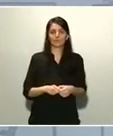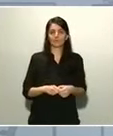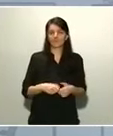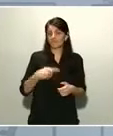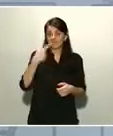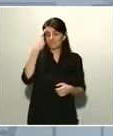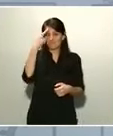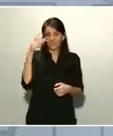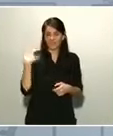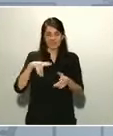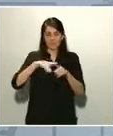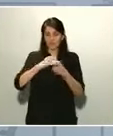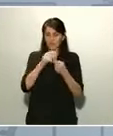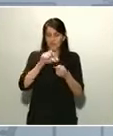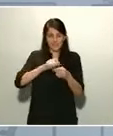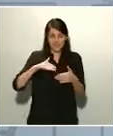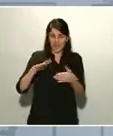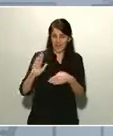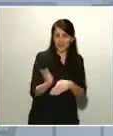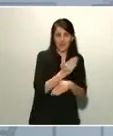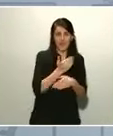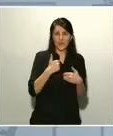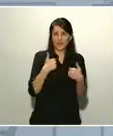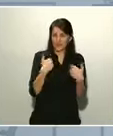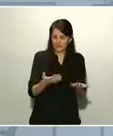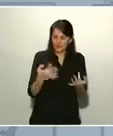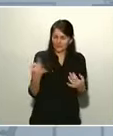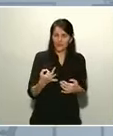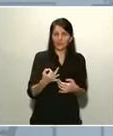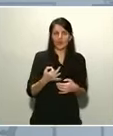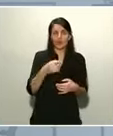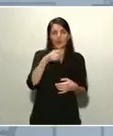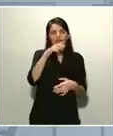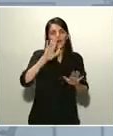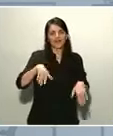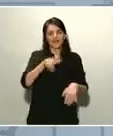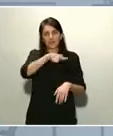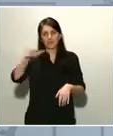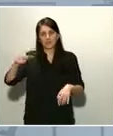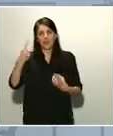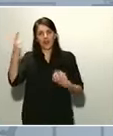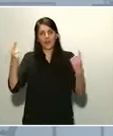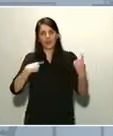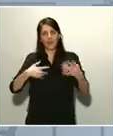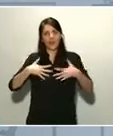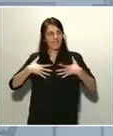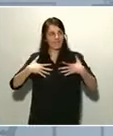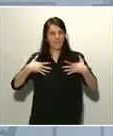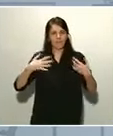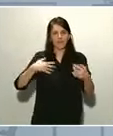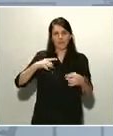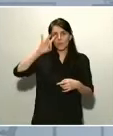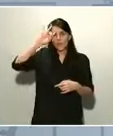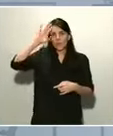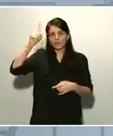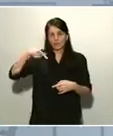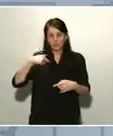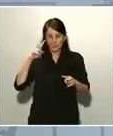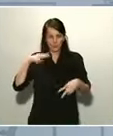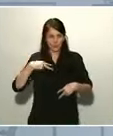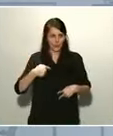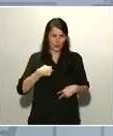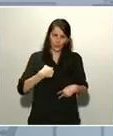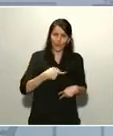pronto, muchas personas se asombrarán al descubrir de qué materia estaban hechas. Comprobarán hasta qué punto fueron generosos,